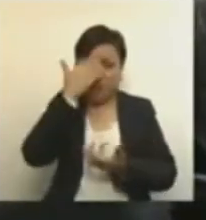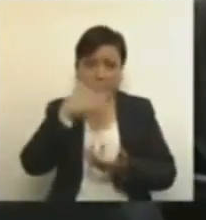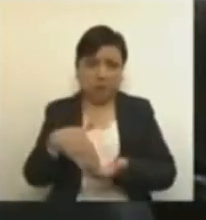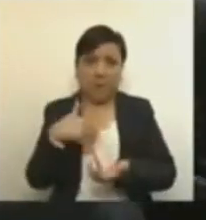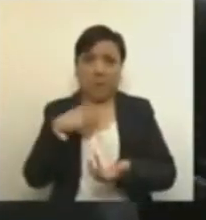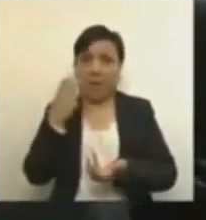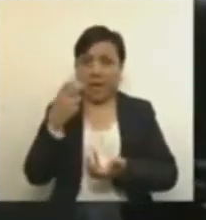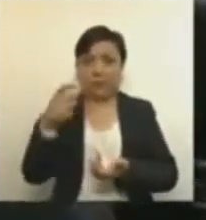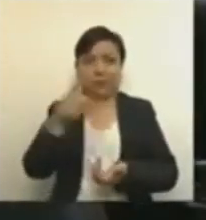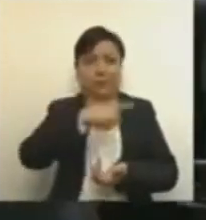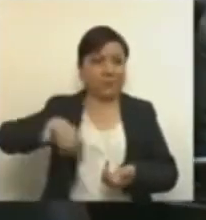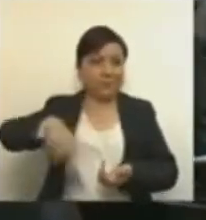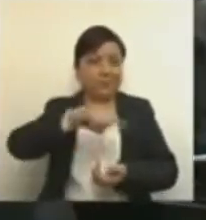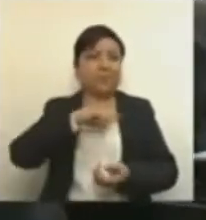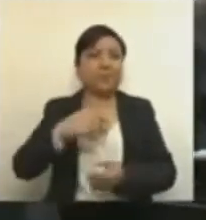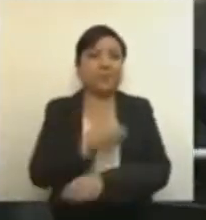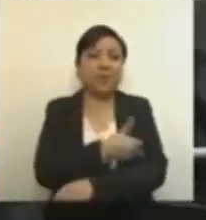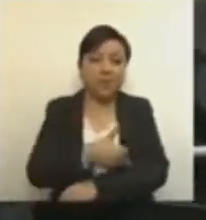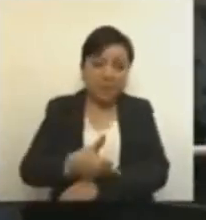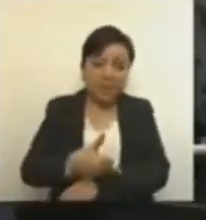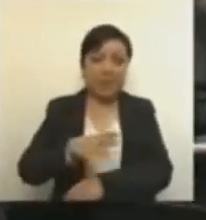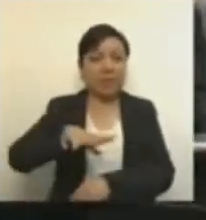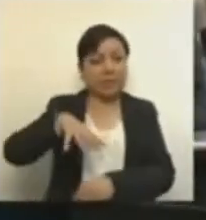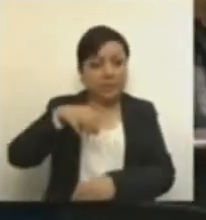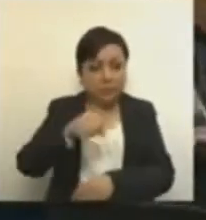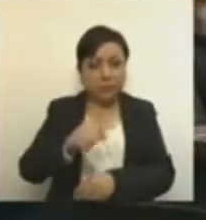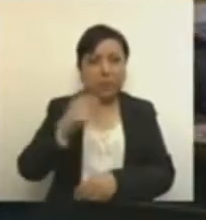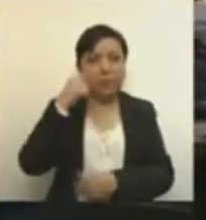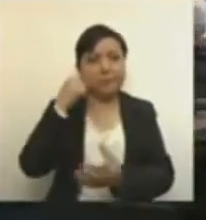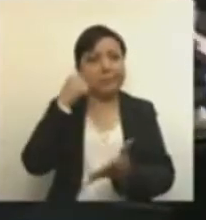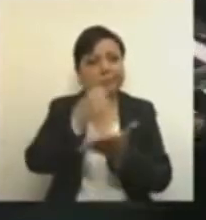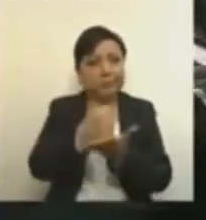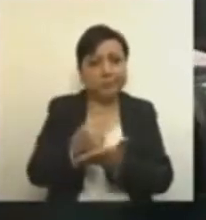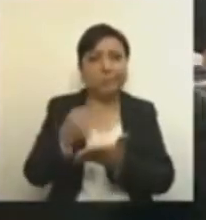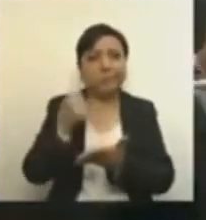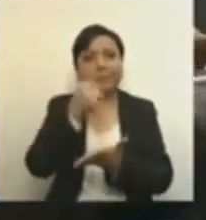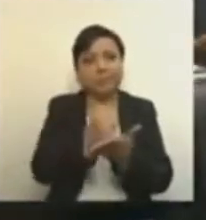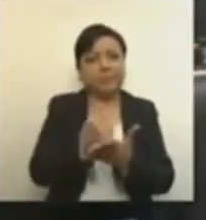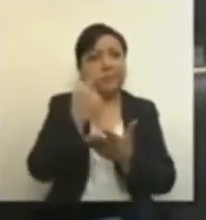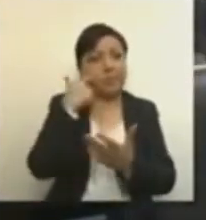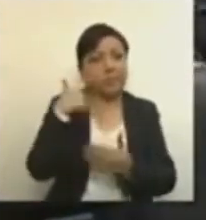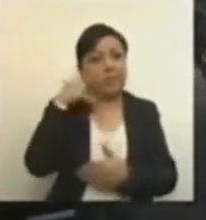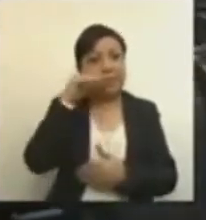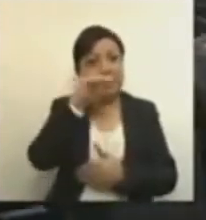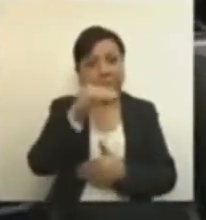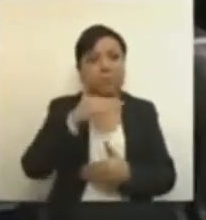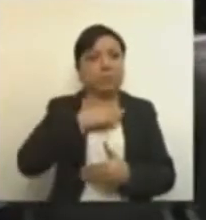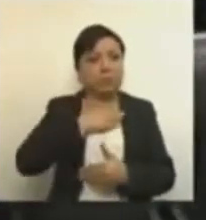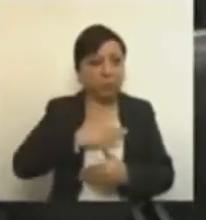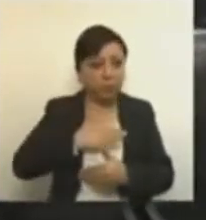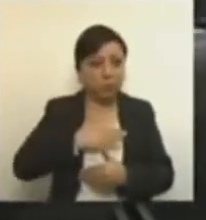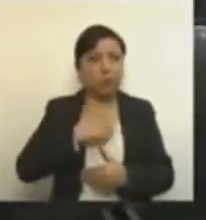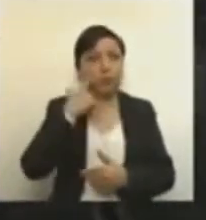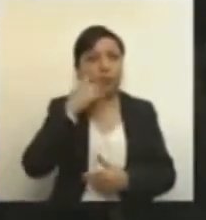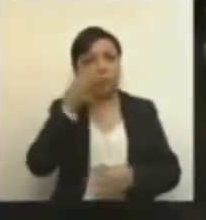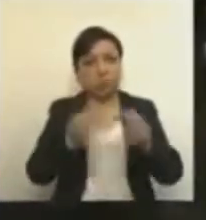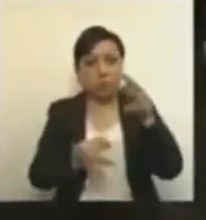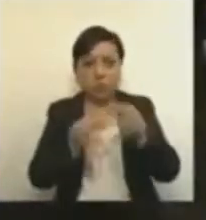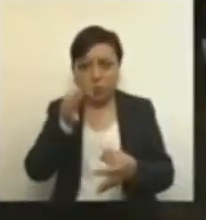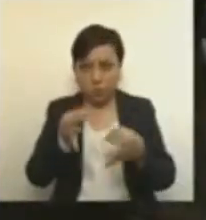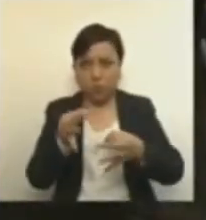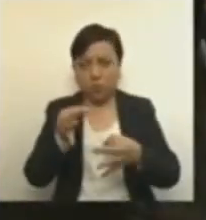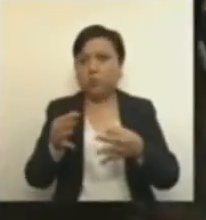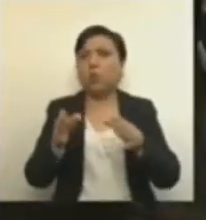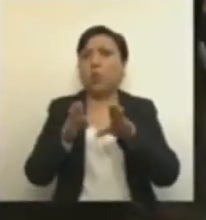dedicarse a encontrar la justicia y la verdad que el Estado sigue negándoles? ¿Cómo podrán salir a buscar a las personas